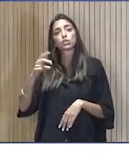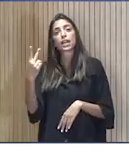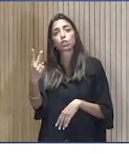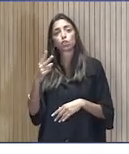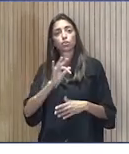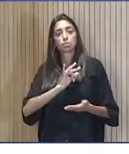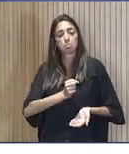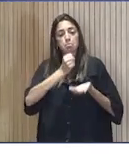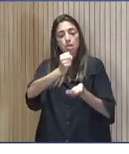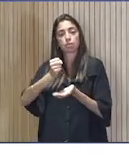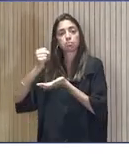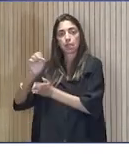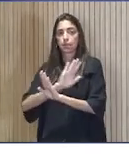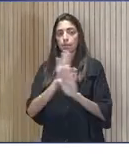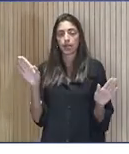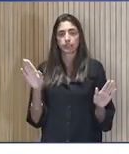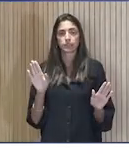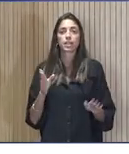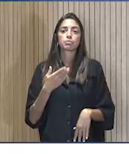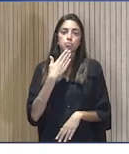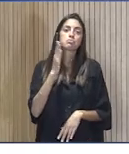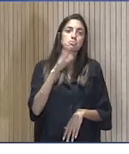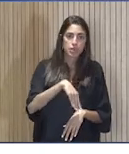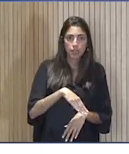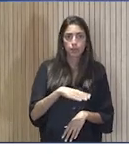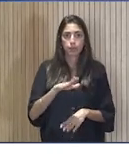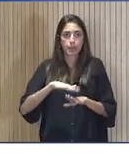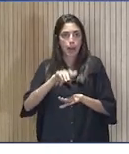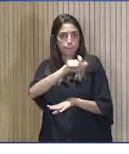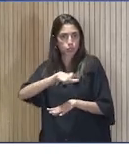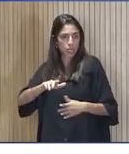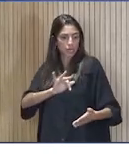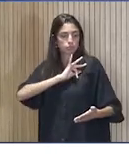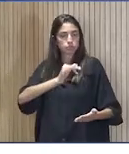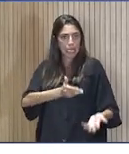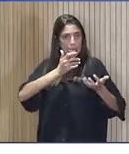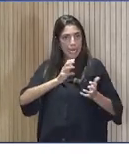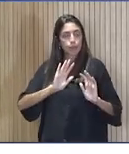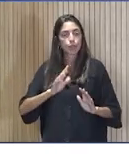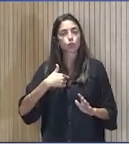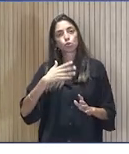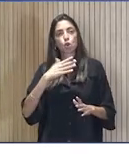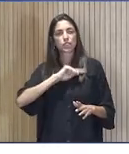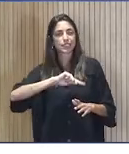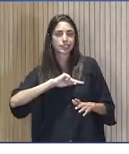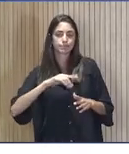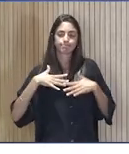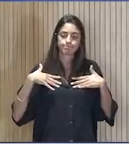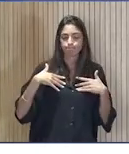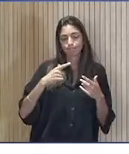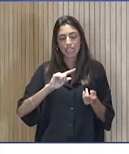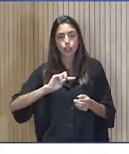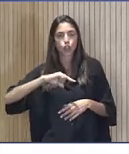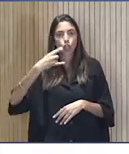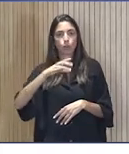Es verdad. Por otra parte dices, oye, genial para los dos que se lo llevan, faltaría más. Pero al final te queda esa doble sensación. Qué bien que lo han ganado.